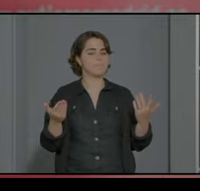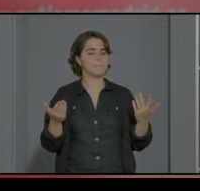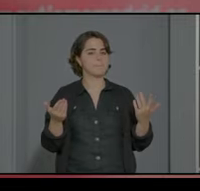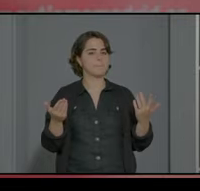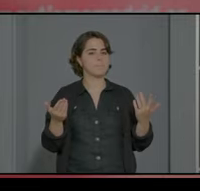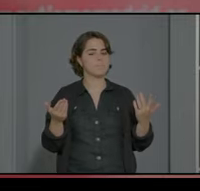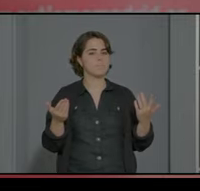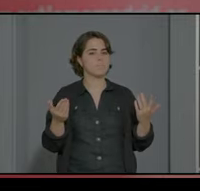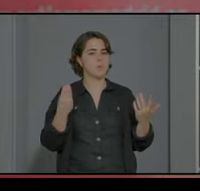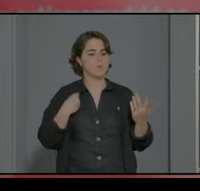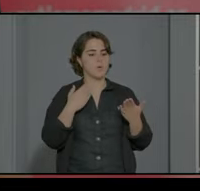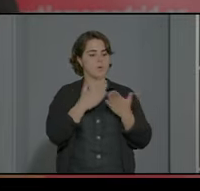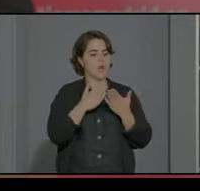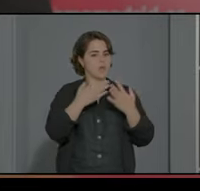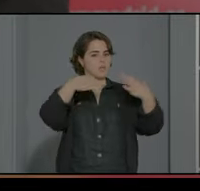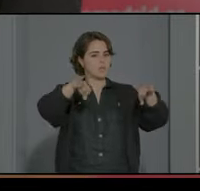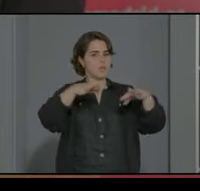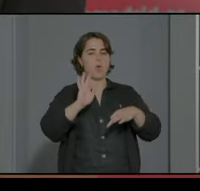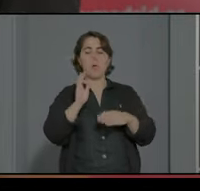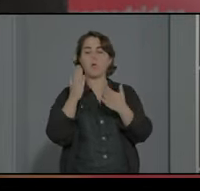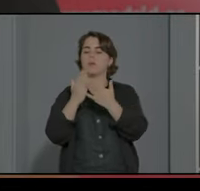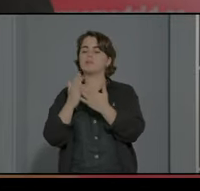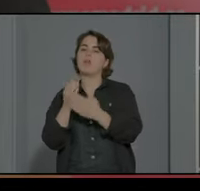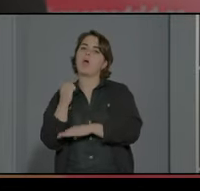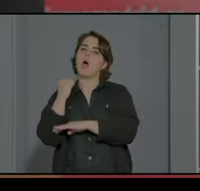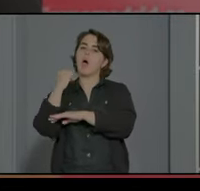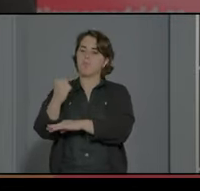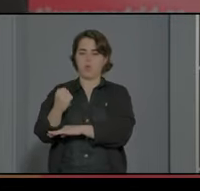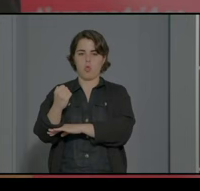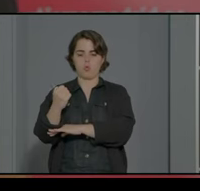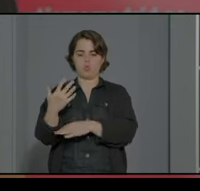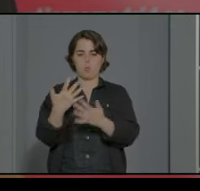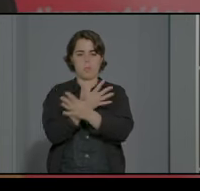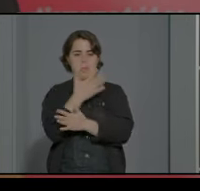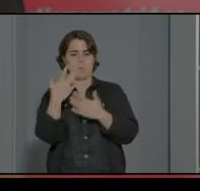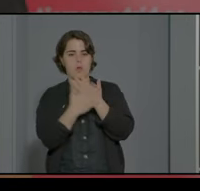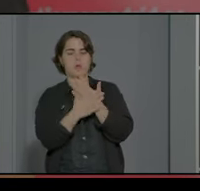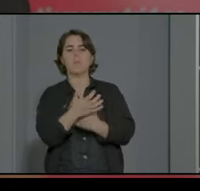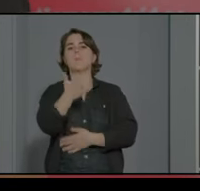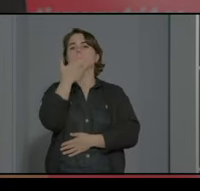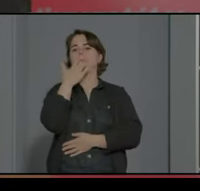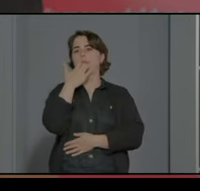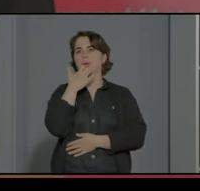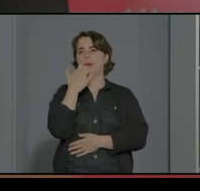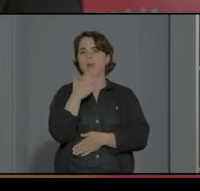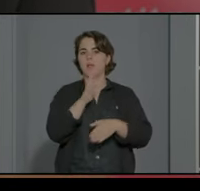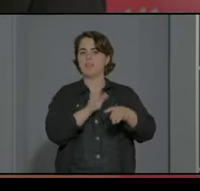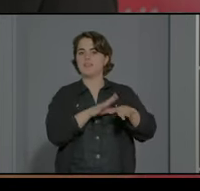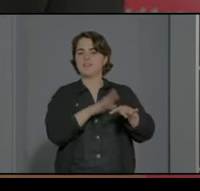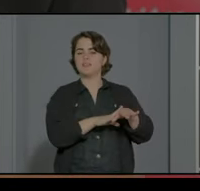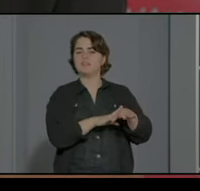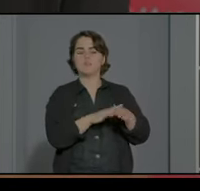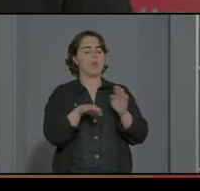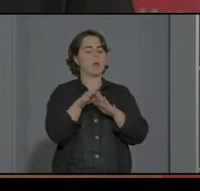tanto en el aula ordinaria como en aula de apoyo más o menos por eso pues podemos trabajar el aula por ejemplo que está a la derecha que es